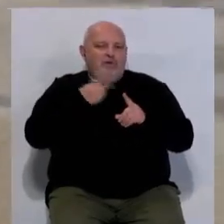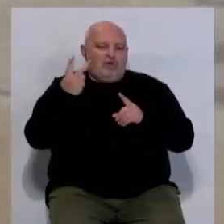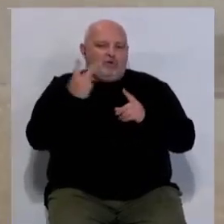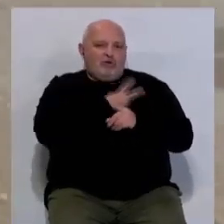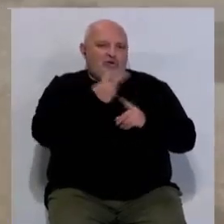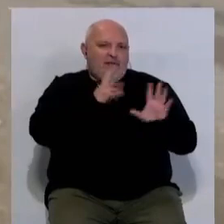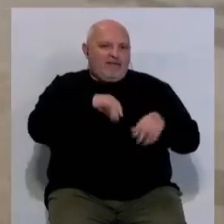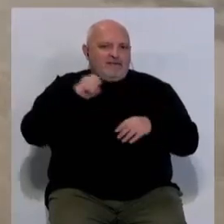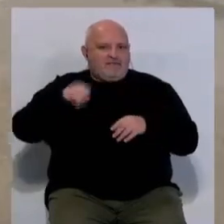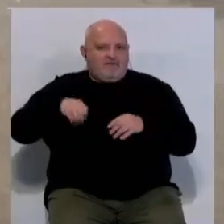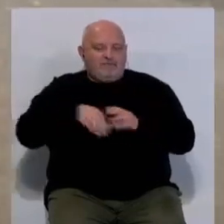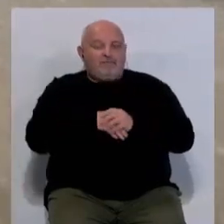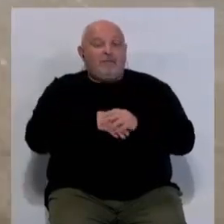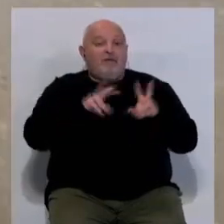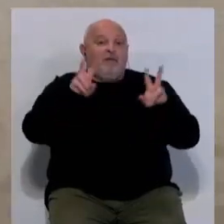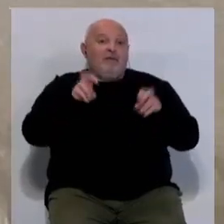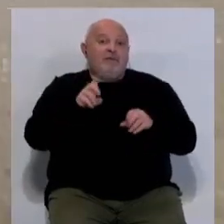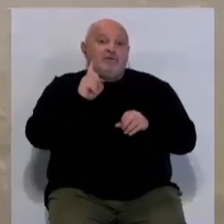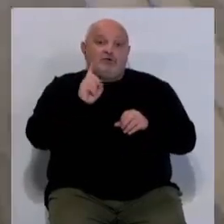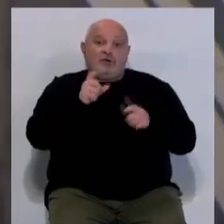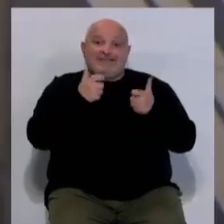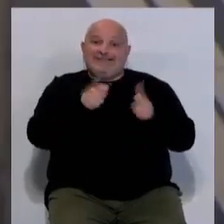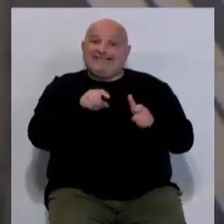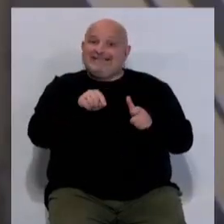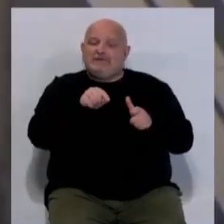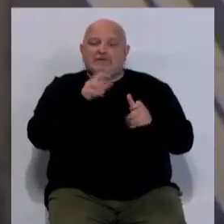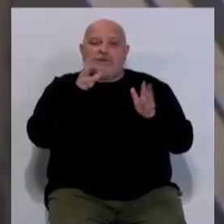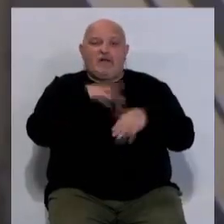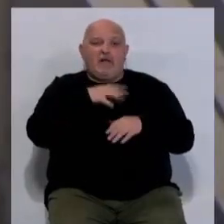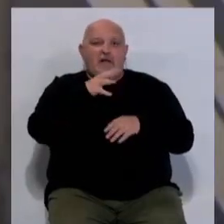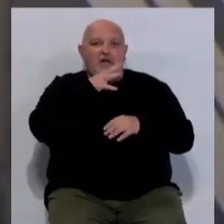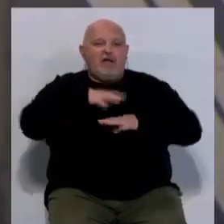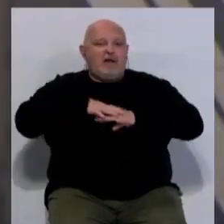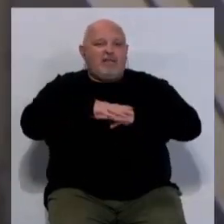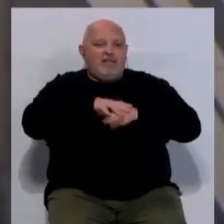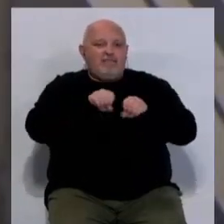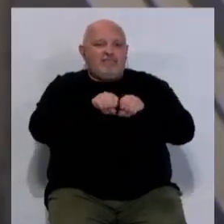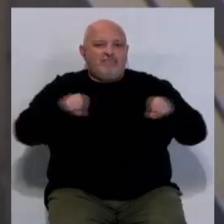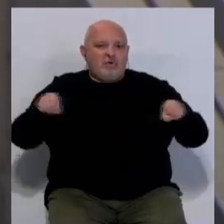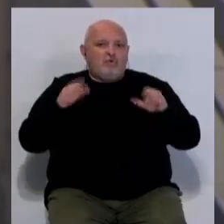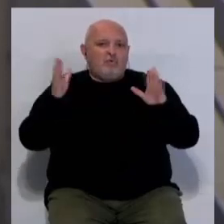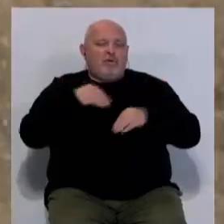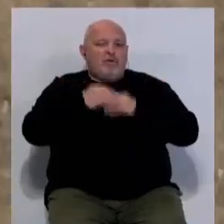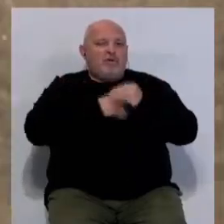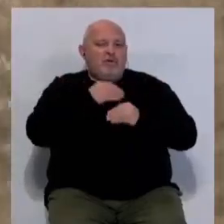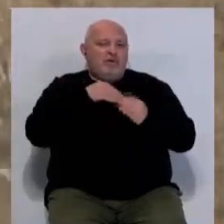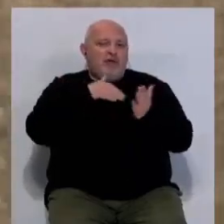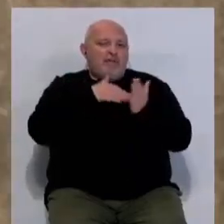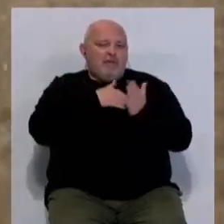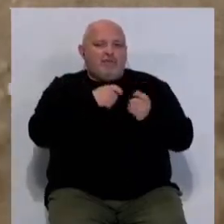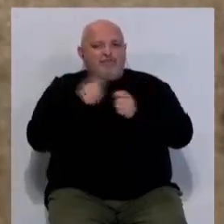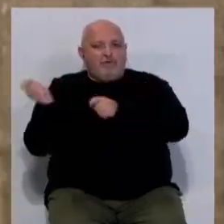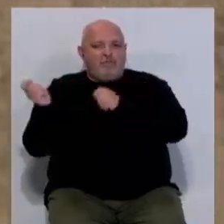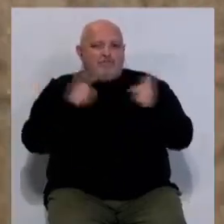ambos municipios. Eso sí, el abastecimiento al no existir todavía red en este sentido tendrá que realizarse con camiones